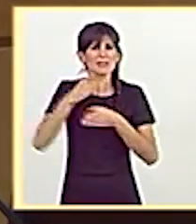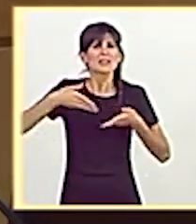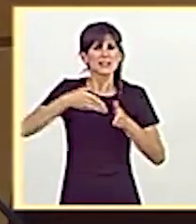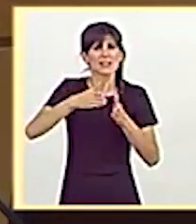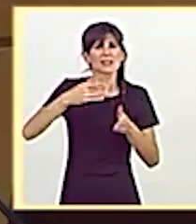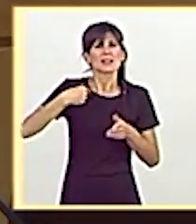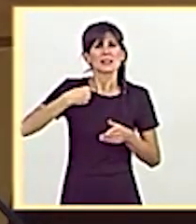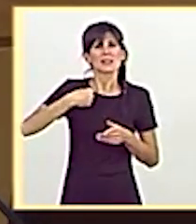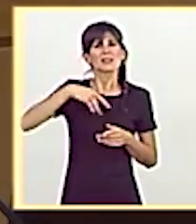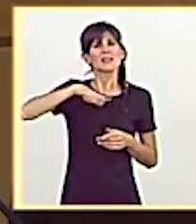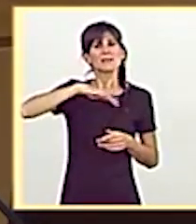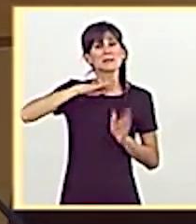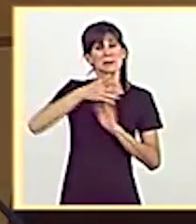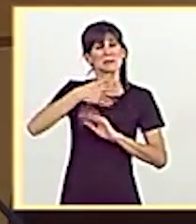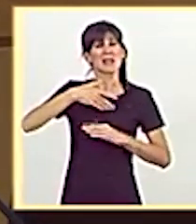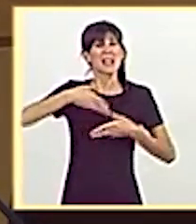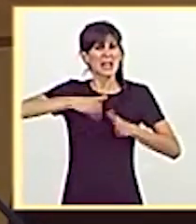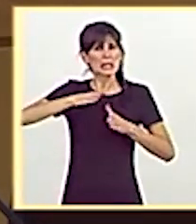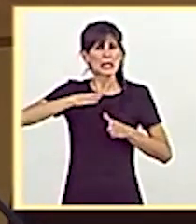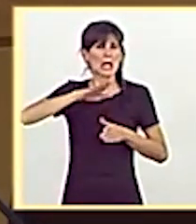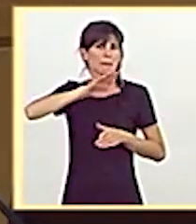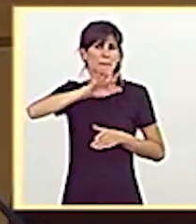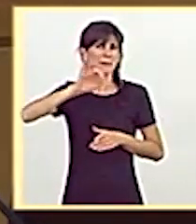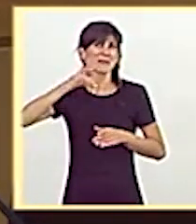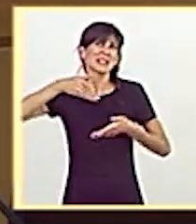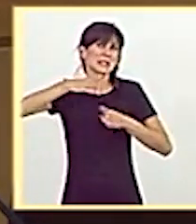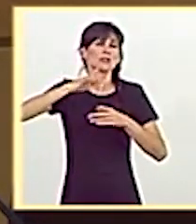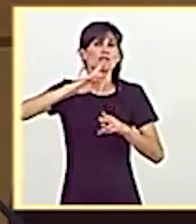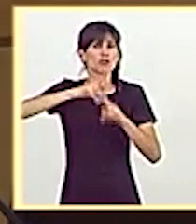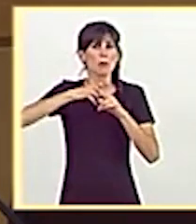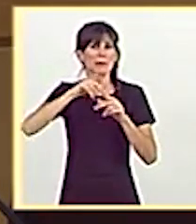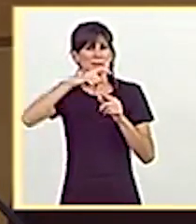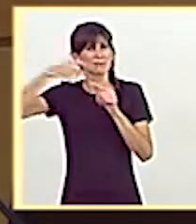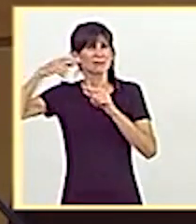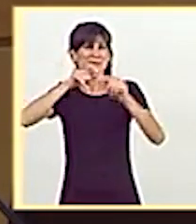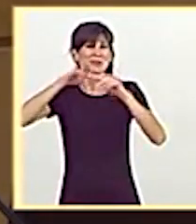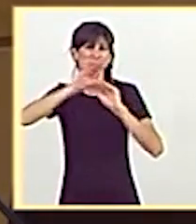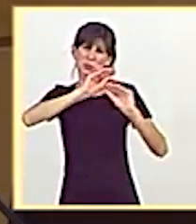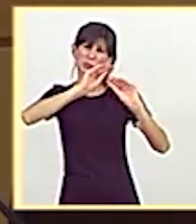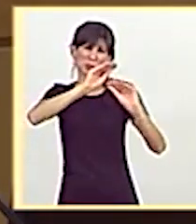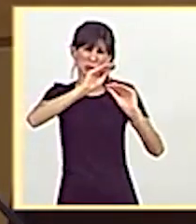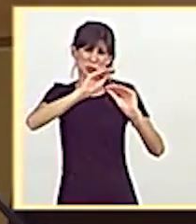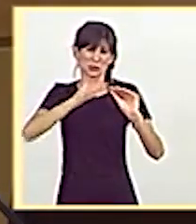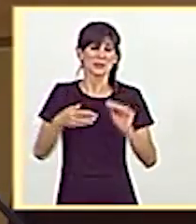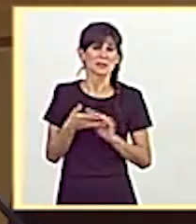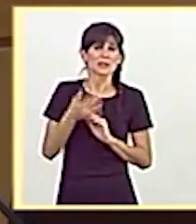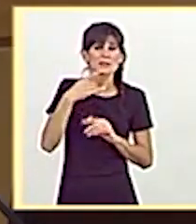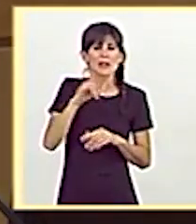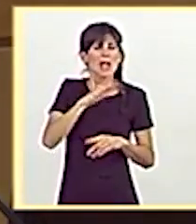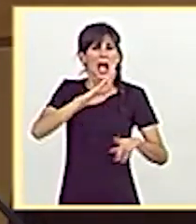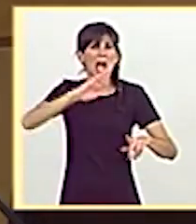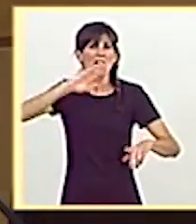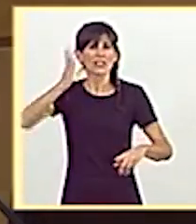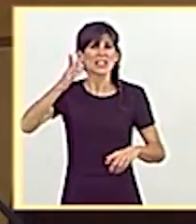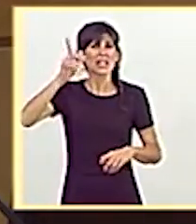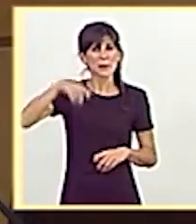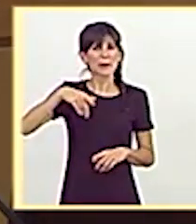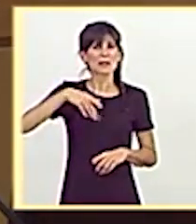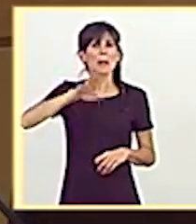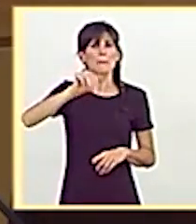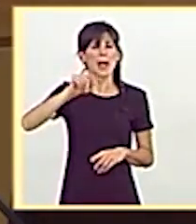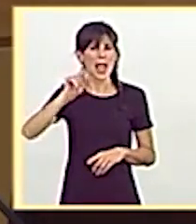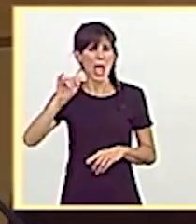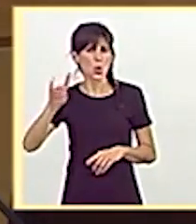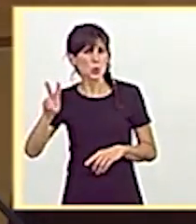5025.2 y en la intersección con la carretera JIP 6226 a Garrigás, afectando también a Palau de Santa